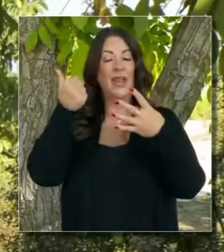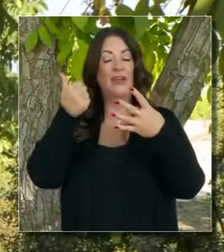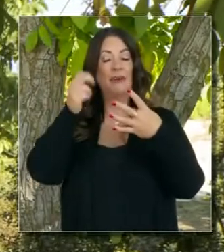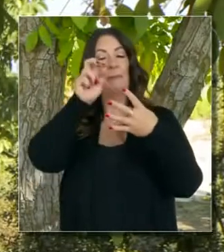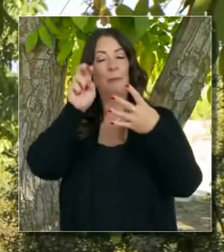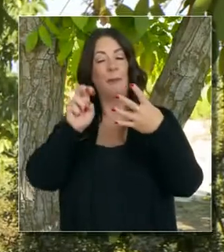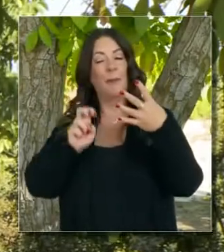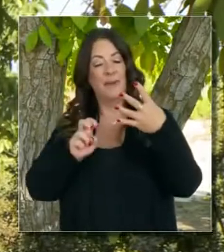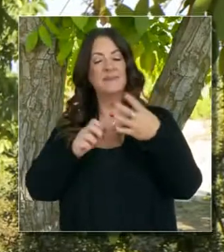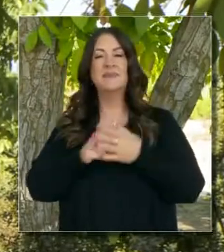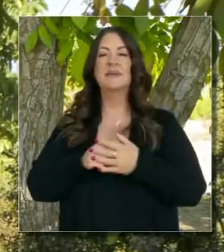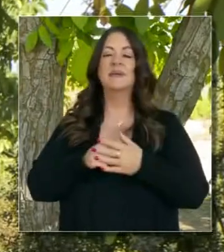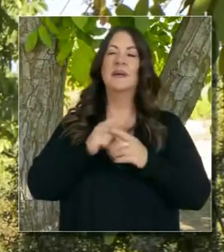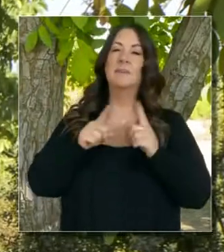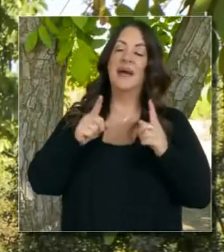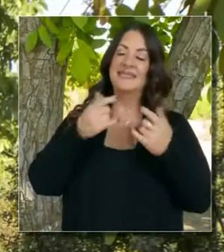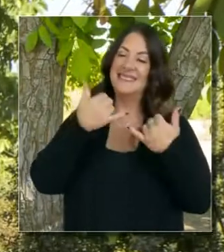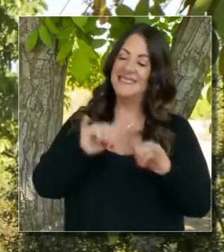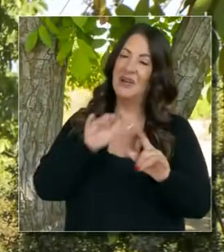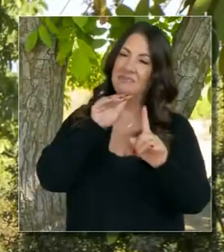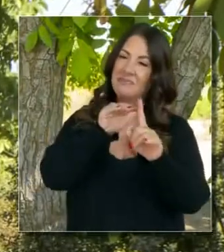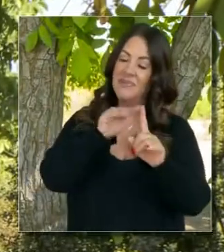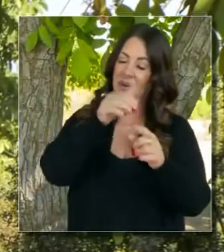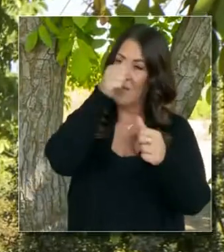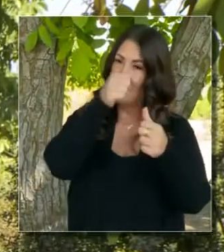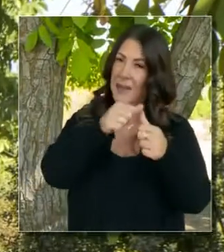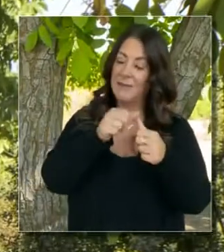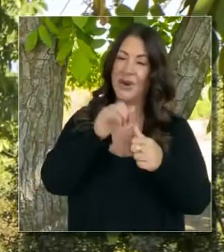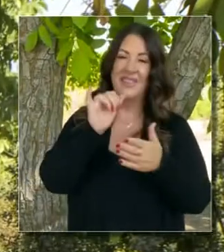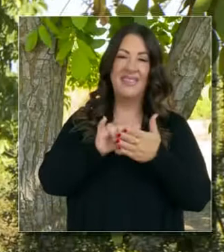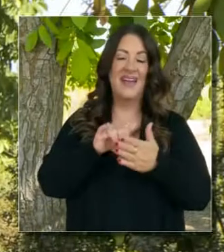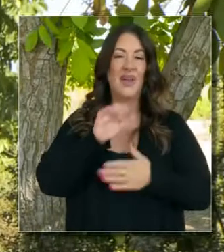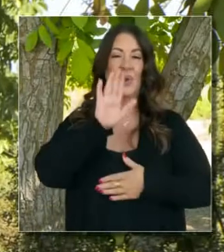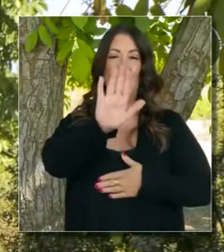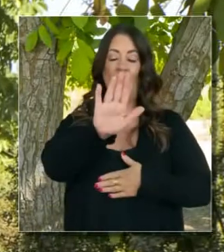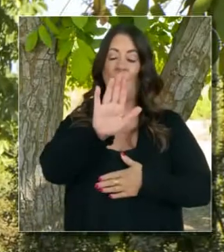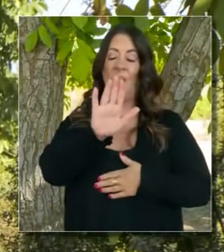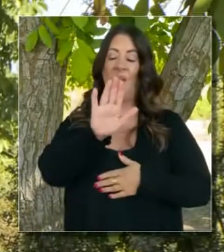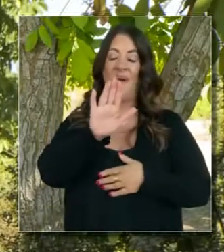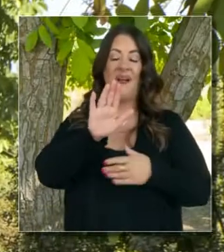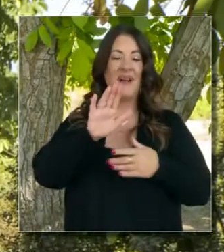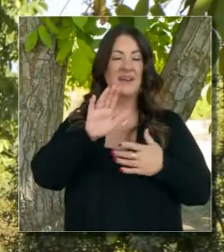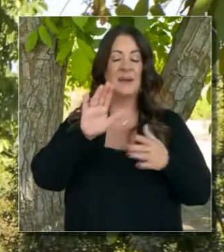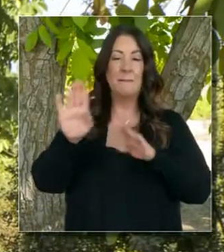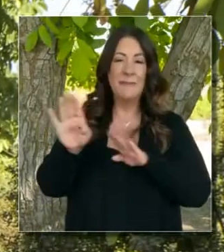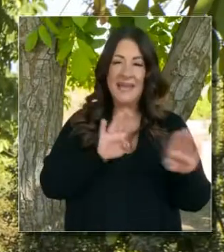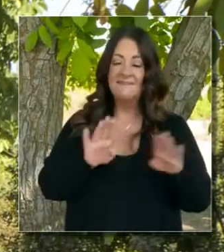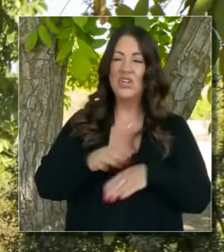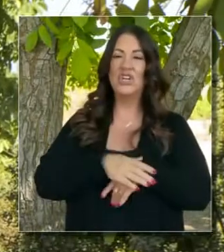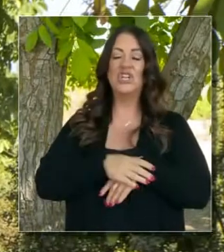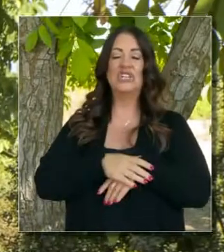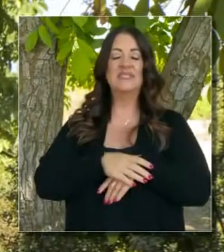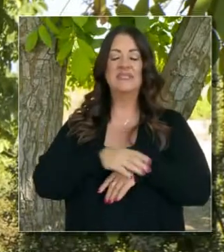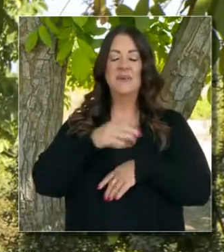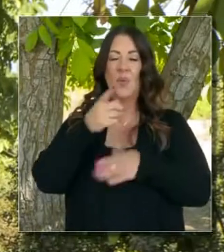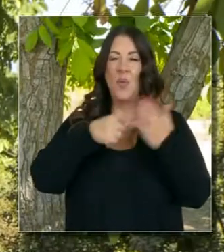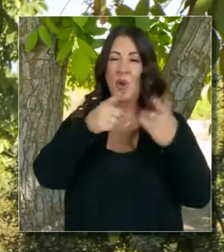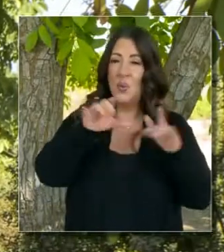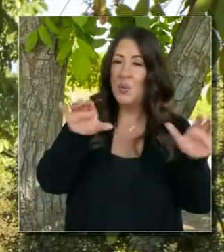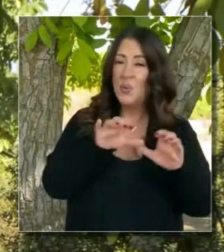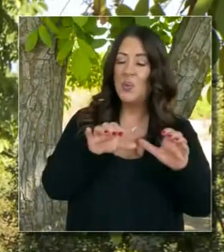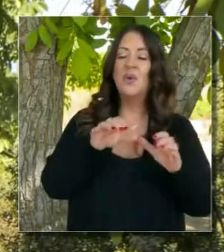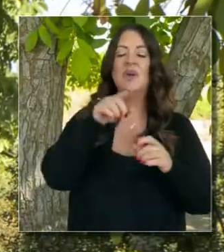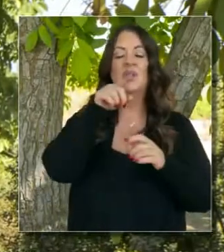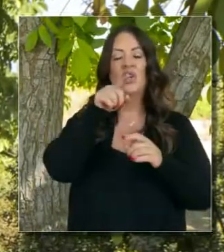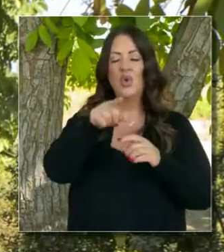progreso en ese frente, pero reitero, es un recordatorio sobrio de la potencia de sus acciones individuales y la